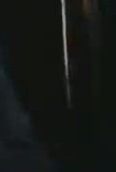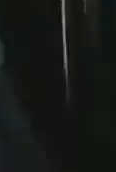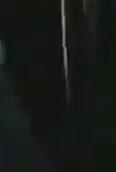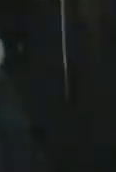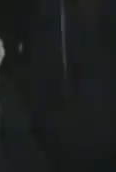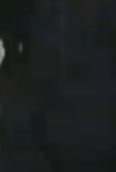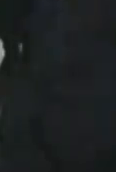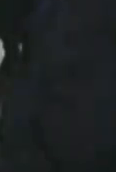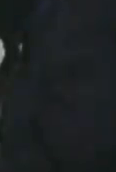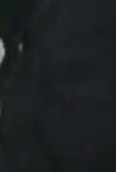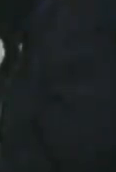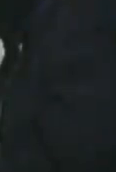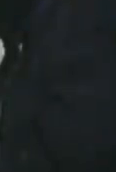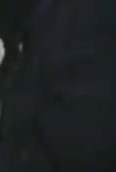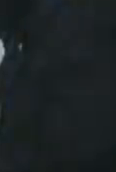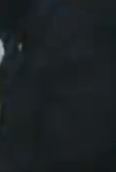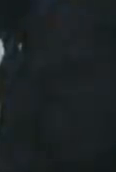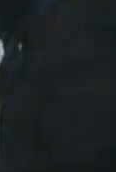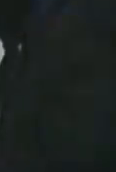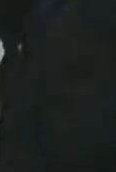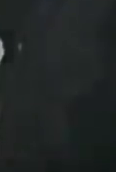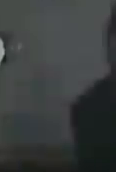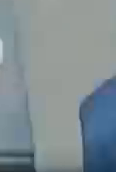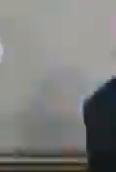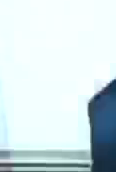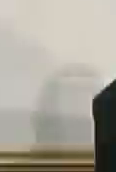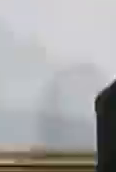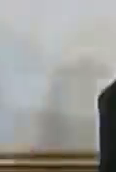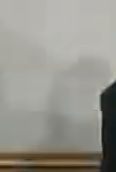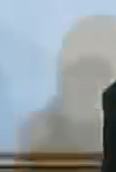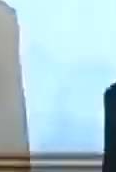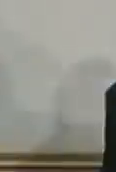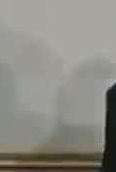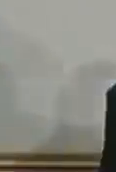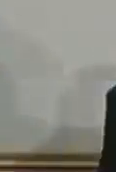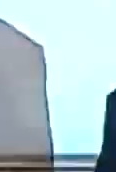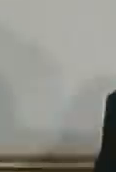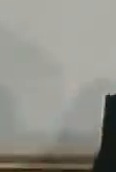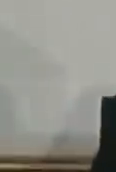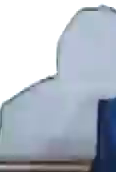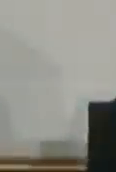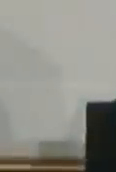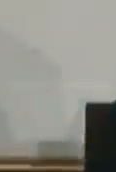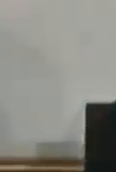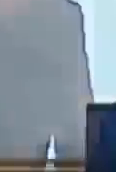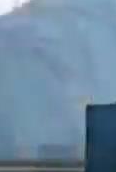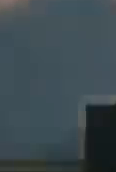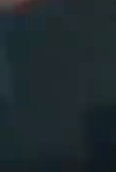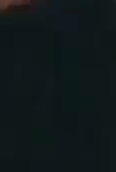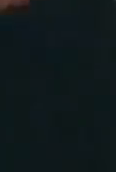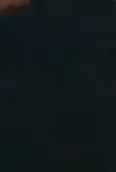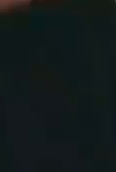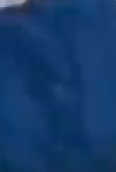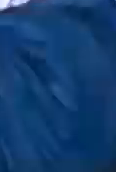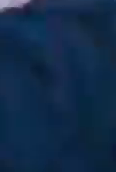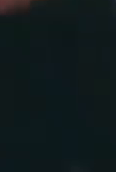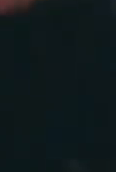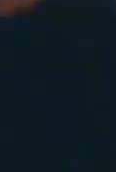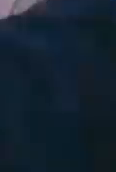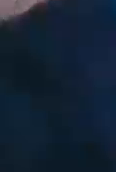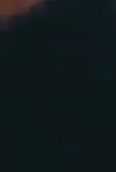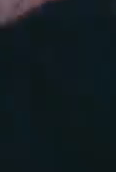transformaciones democráticas necesarias para que la república nueva tenga una carta magna adecuada